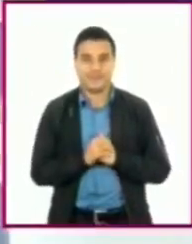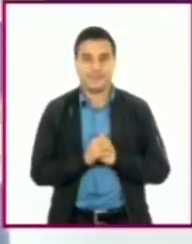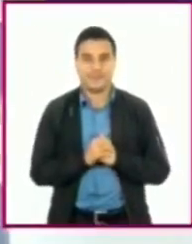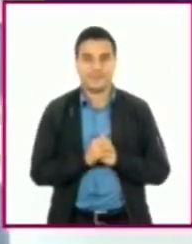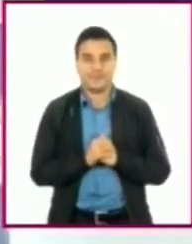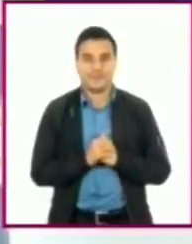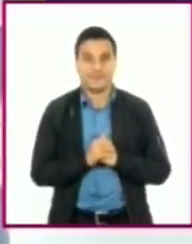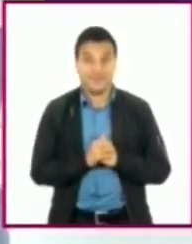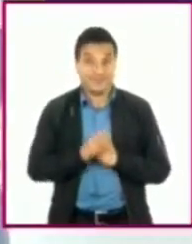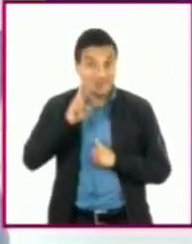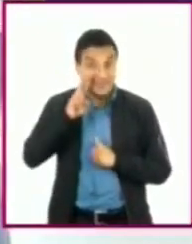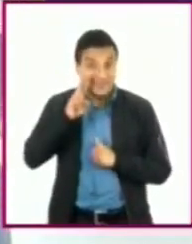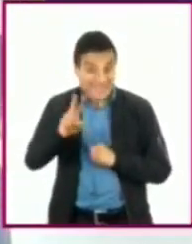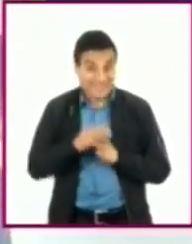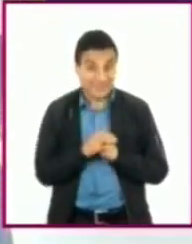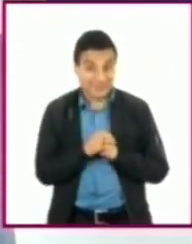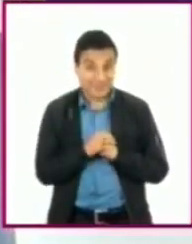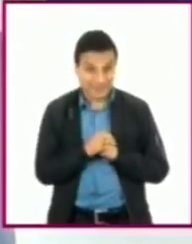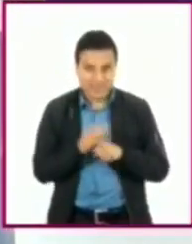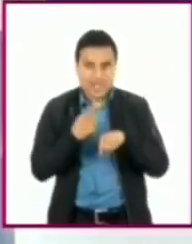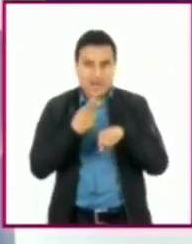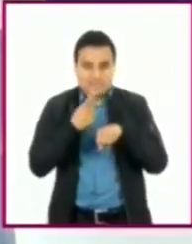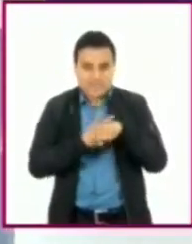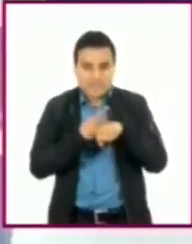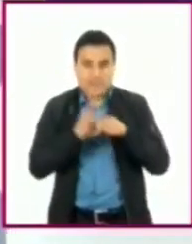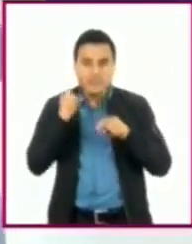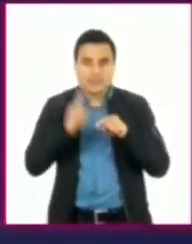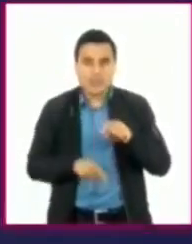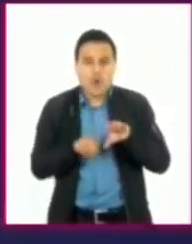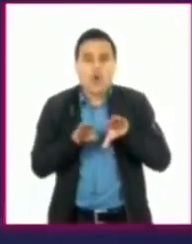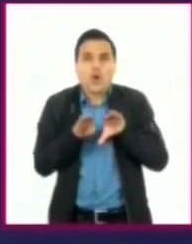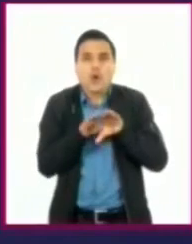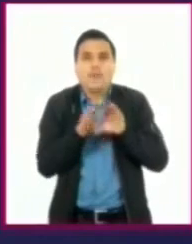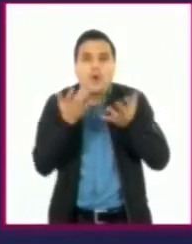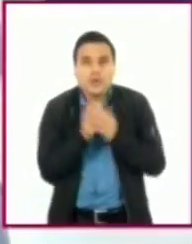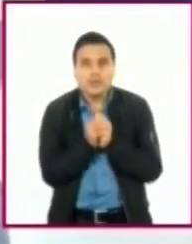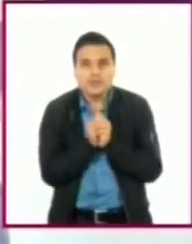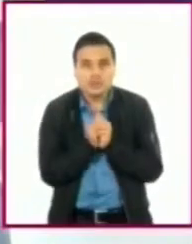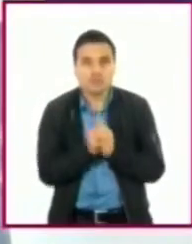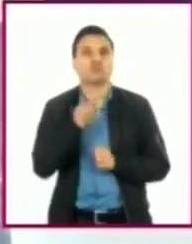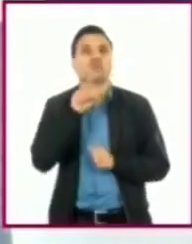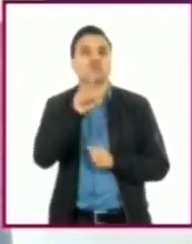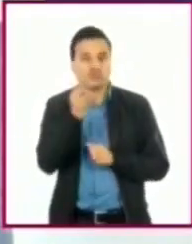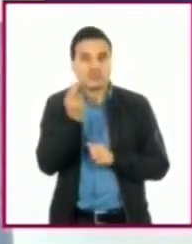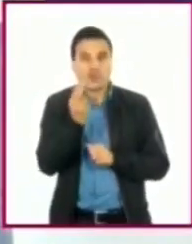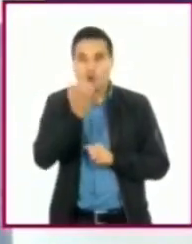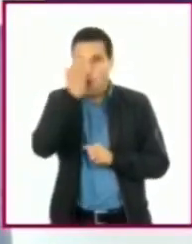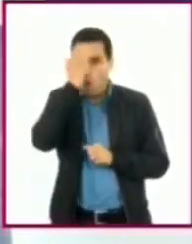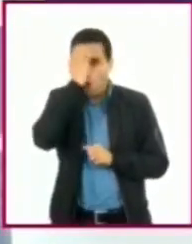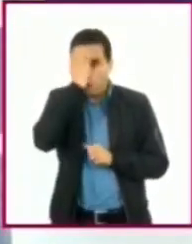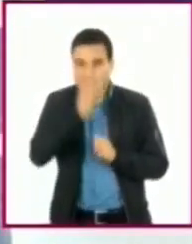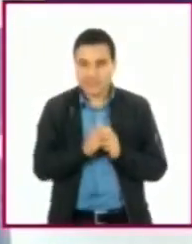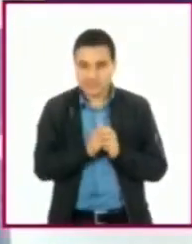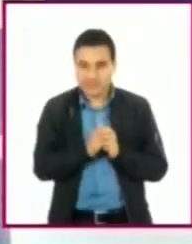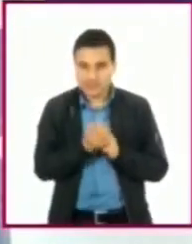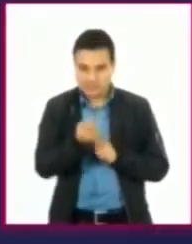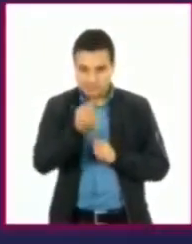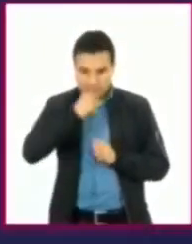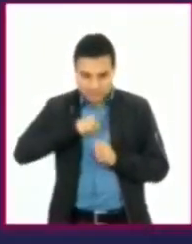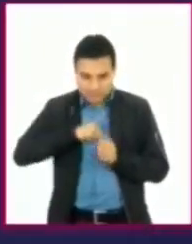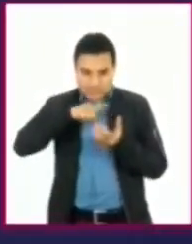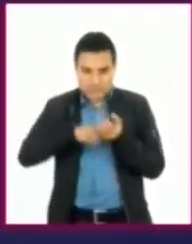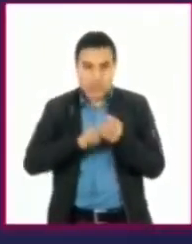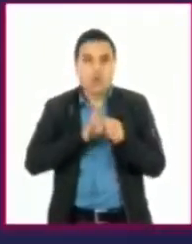Como viste, para tratar una enfermedad de manera adecuada, es necesario conocer qué patógeno o agente infeccioso lo